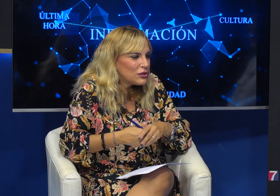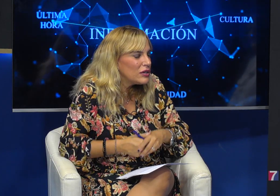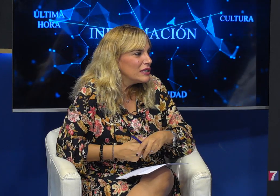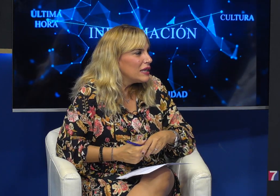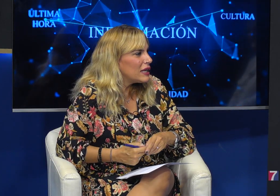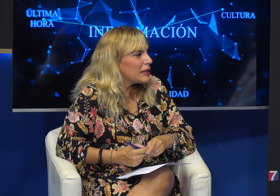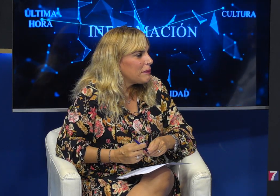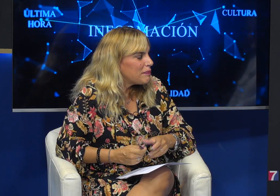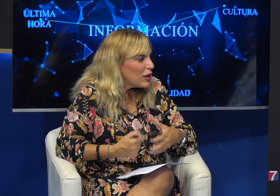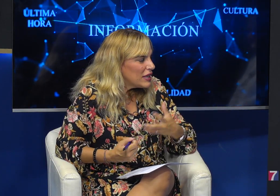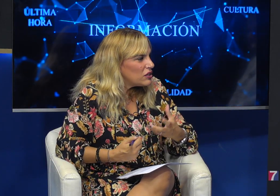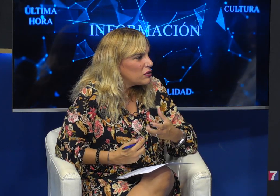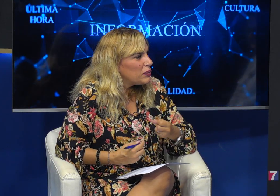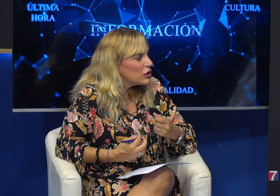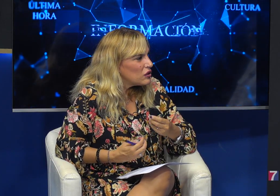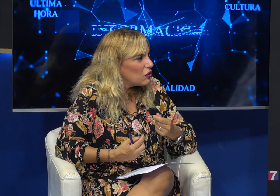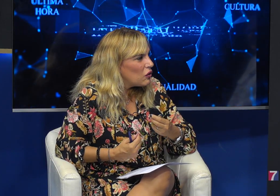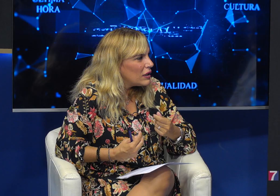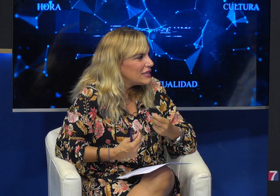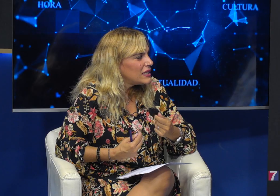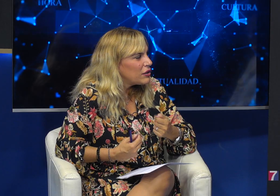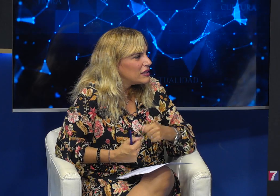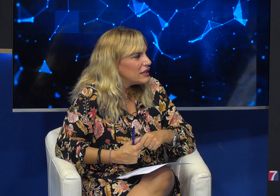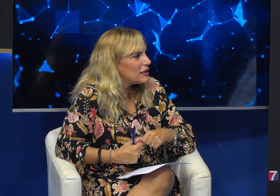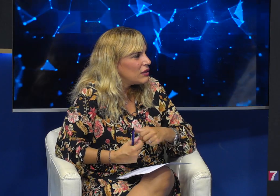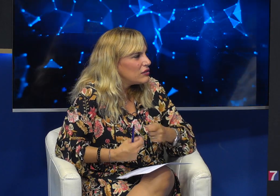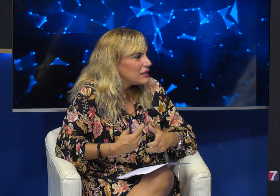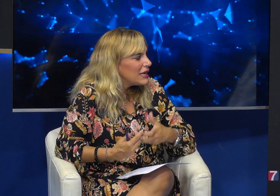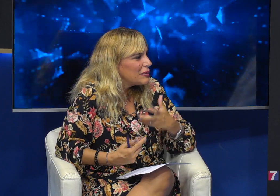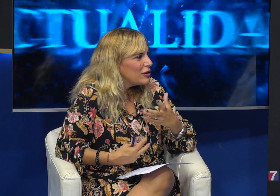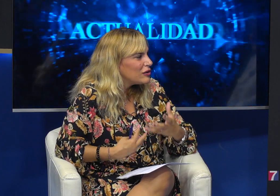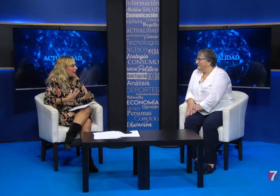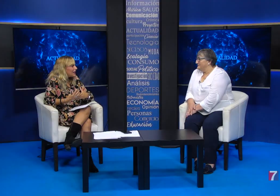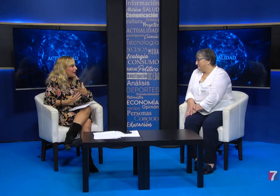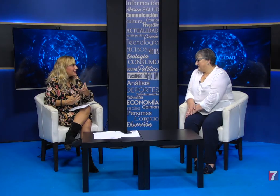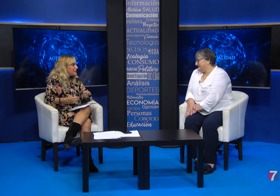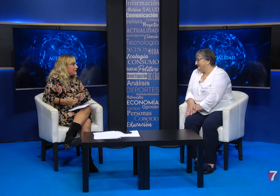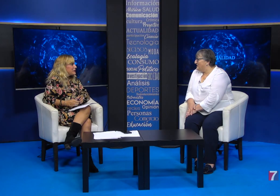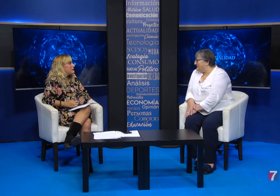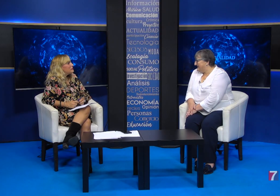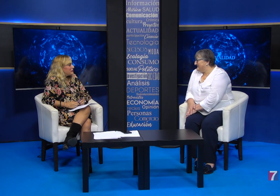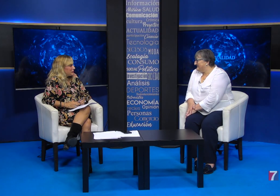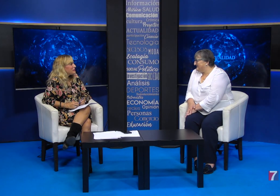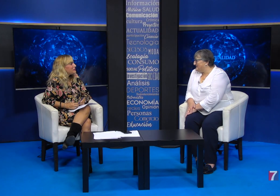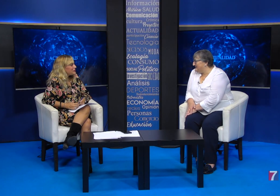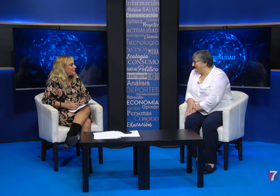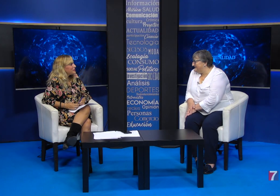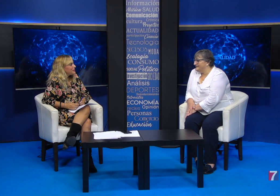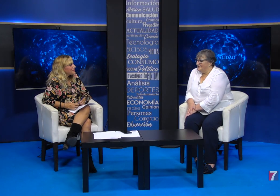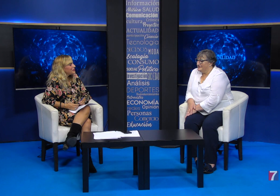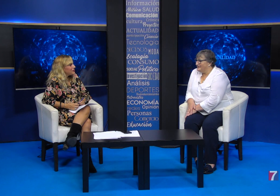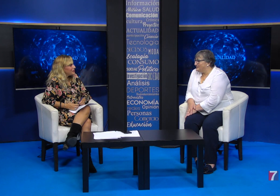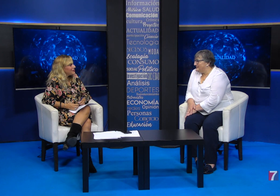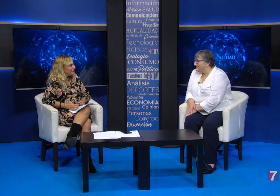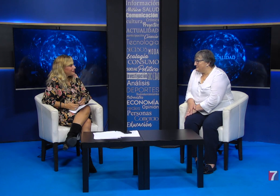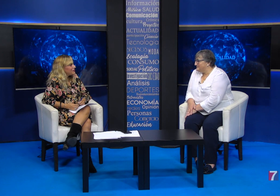por supuesto pero hay eso un poquito qué sensaciones tienes ahora no sé si nervios ganas pues sí tengo ganas tengo ganas